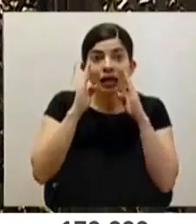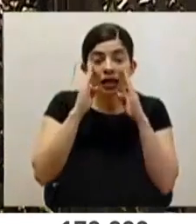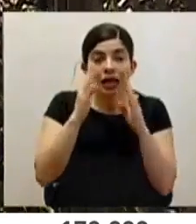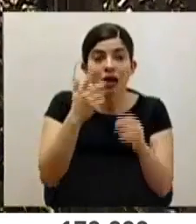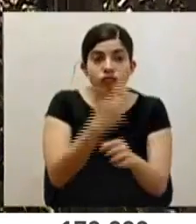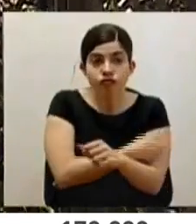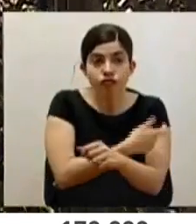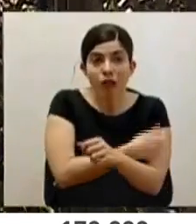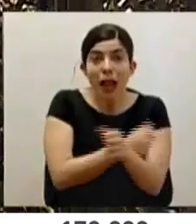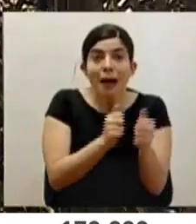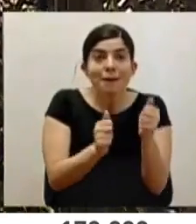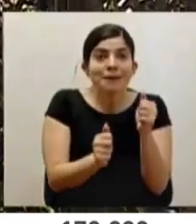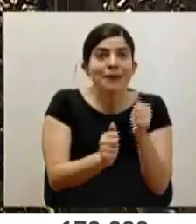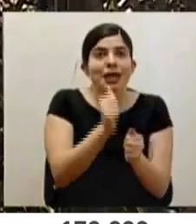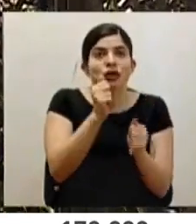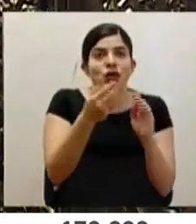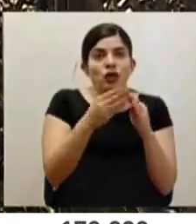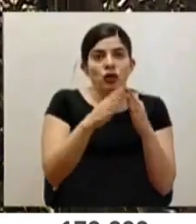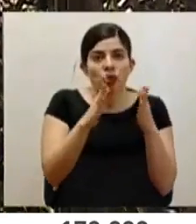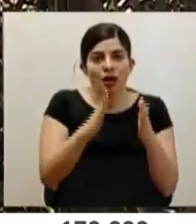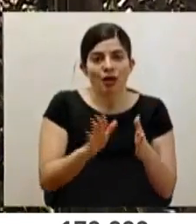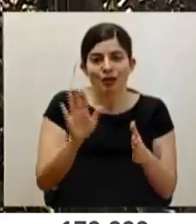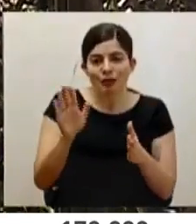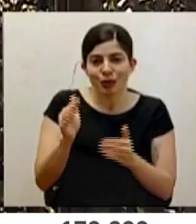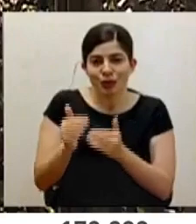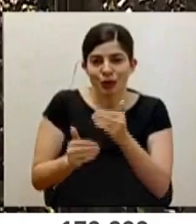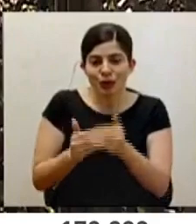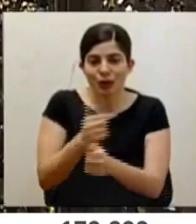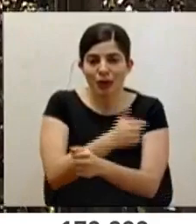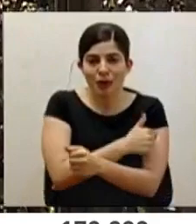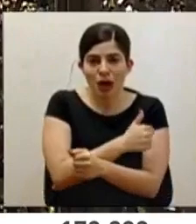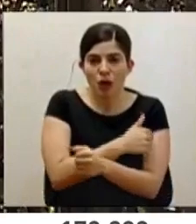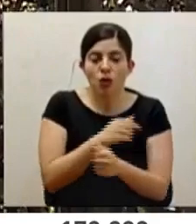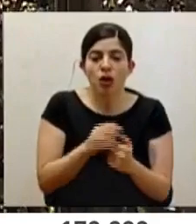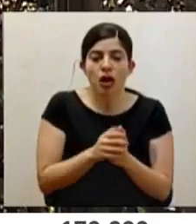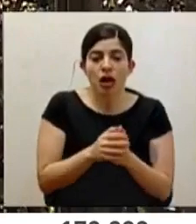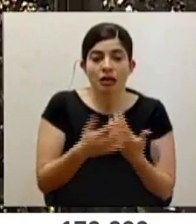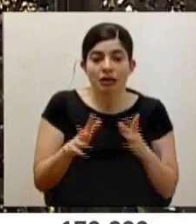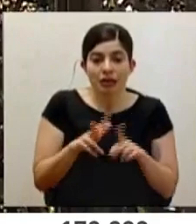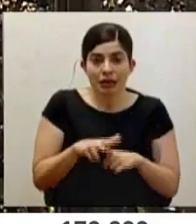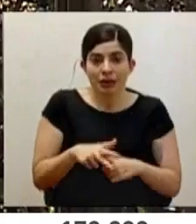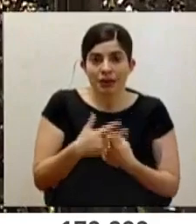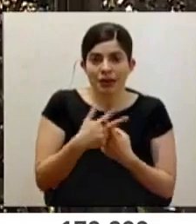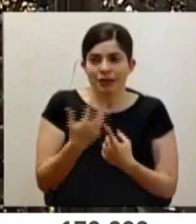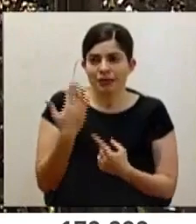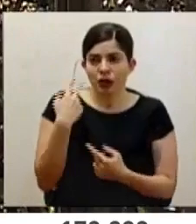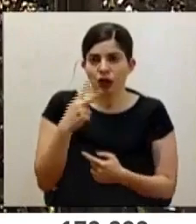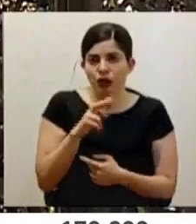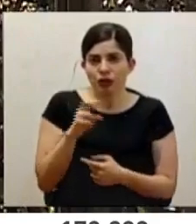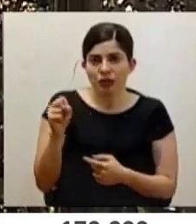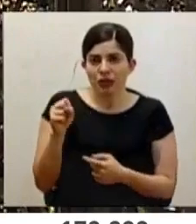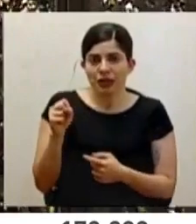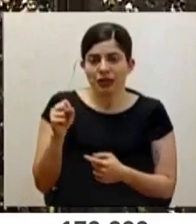cantidad de ciudadanos con este proceso de vacunación que ha empezado hace dos meses, señor ministro?